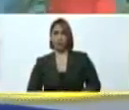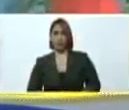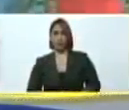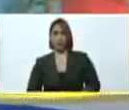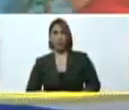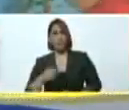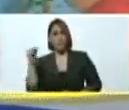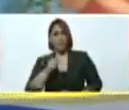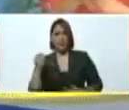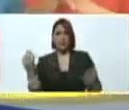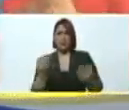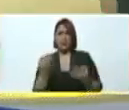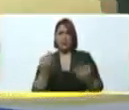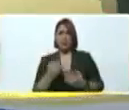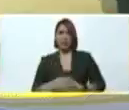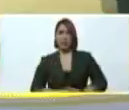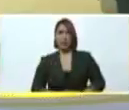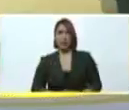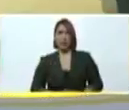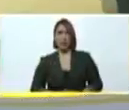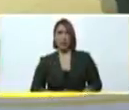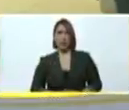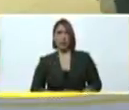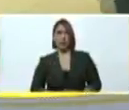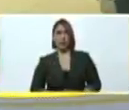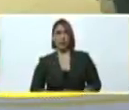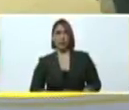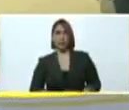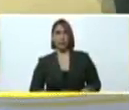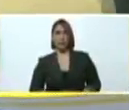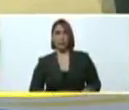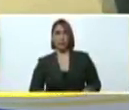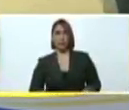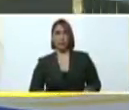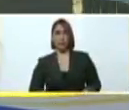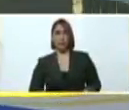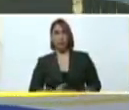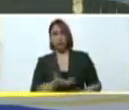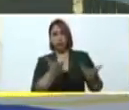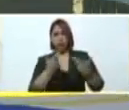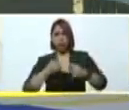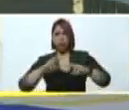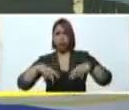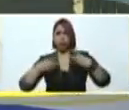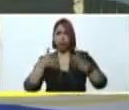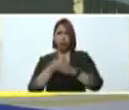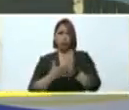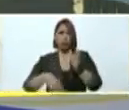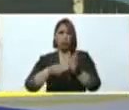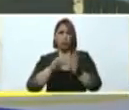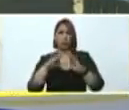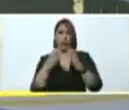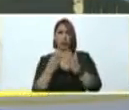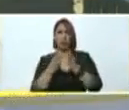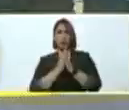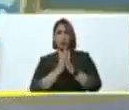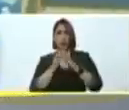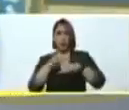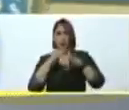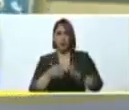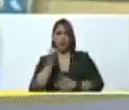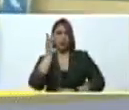Presente siempre, presente, Yelice Santaella, danos una actualización del regreso a clase, de la